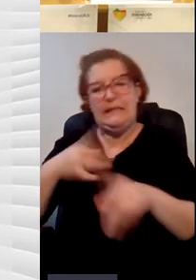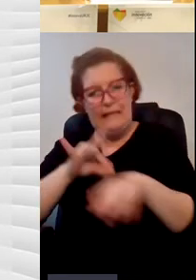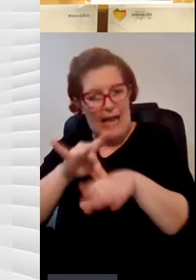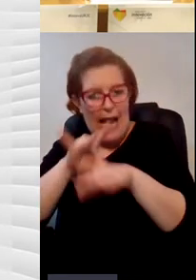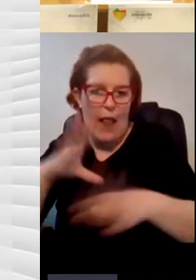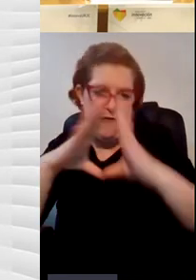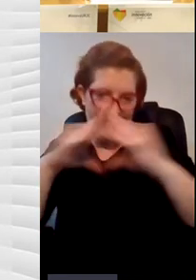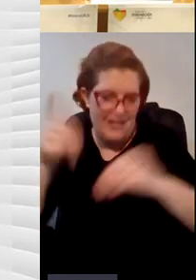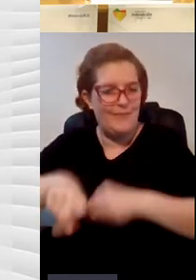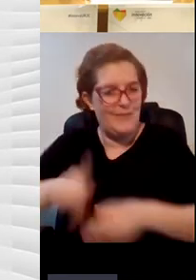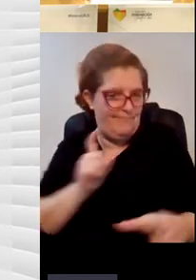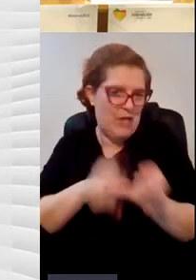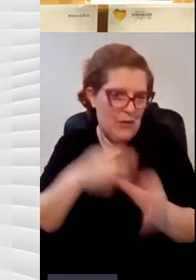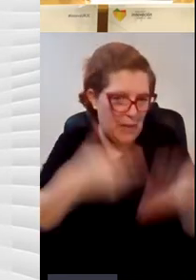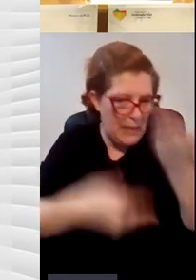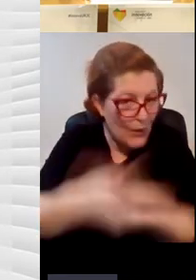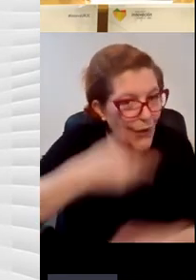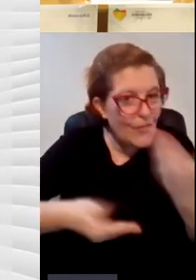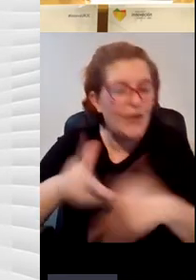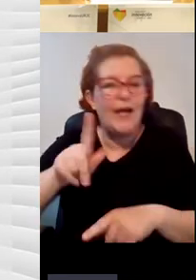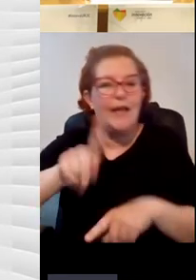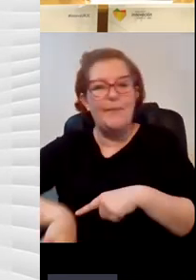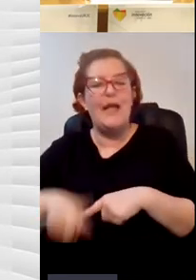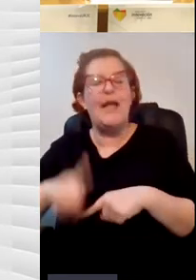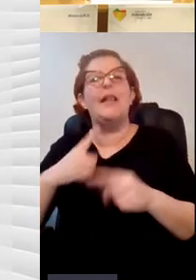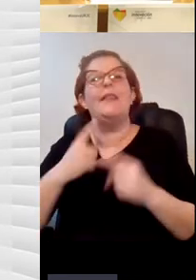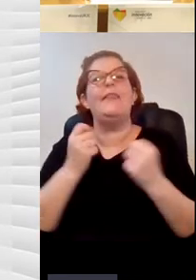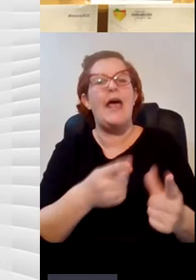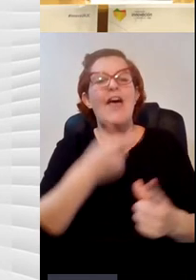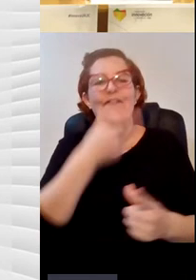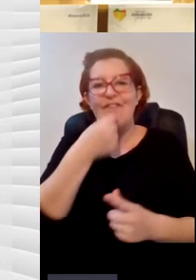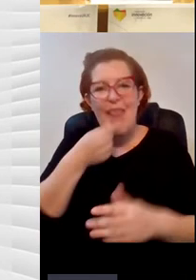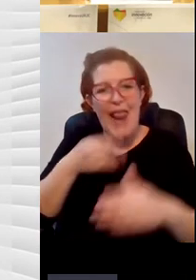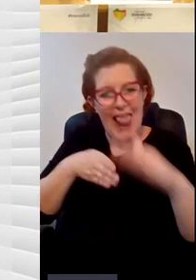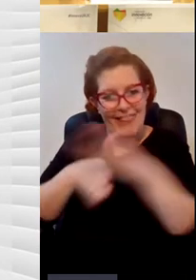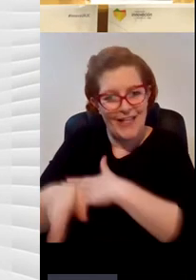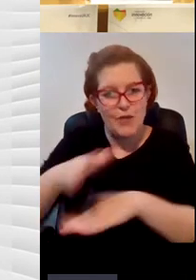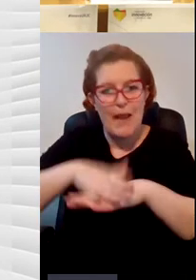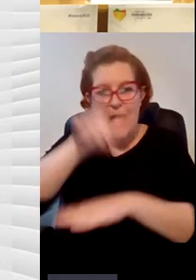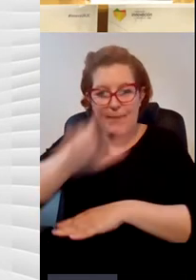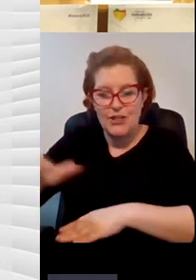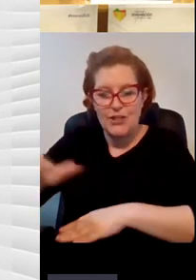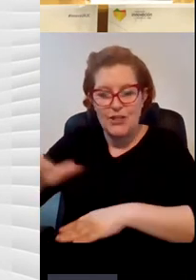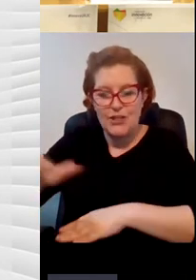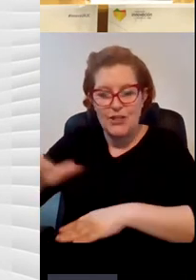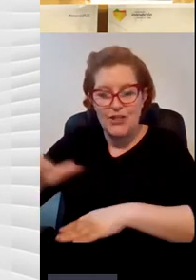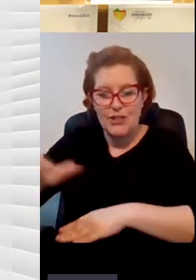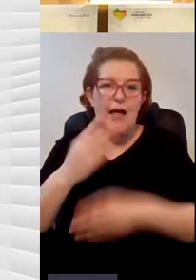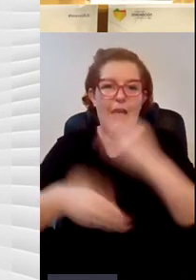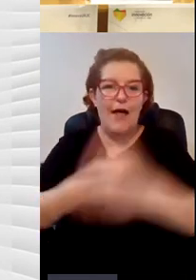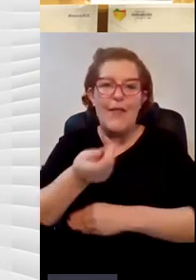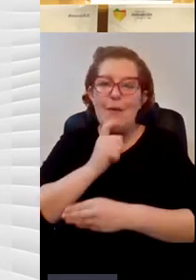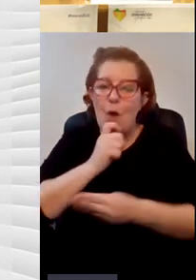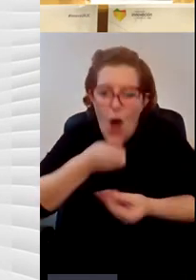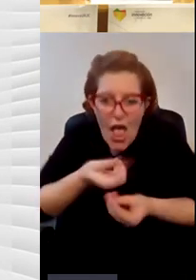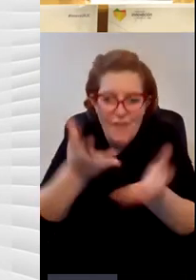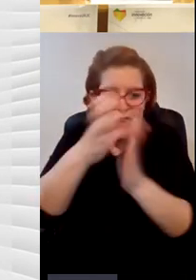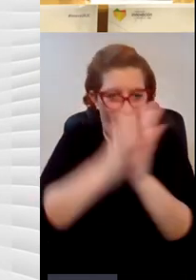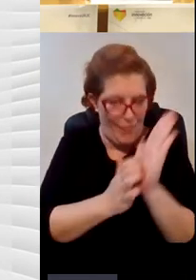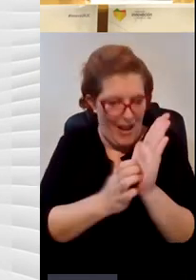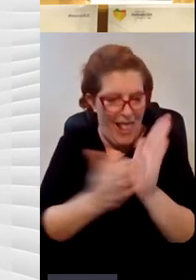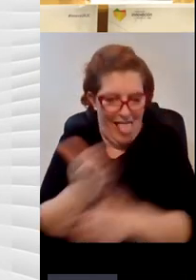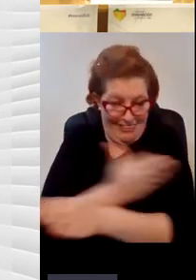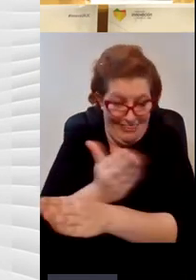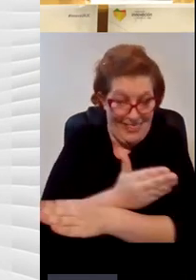también facilitamos el acceso a la universidad de las personas con discapacidad elaboramos los informes antes de